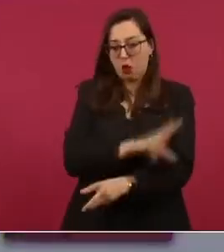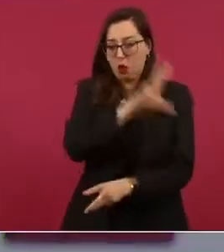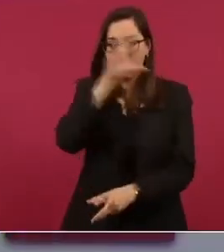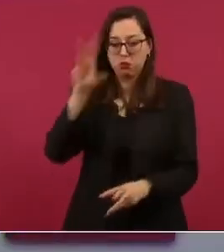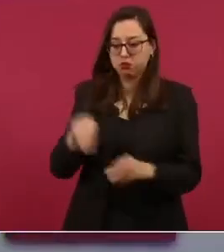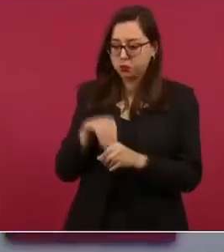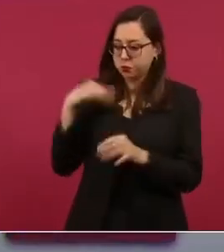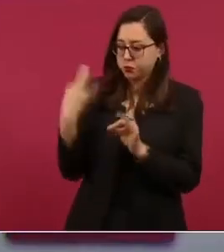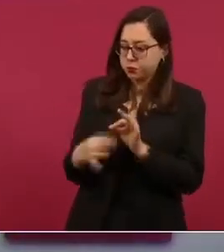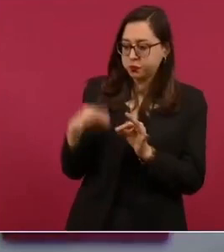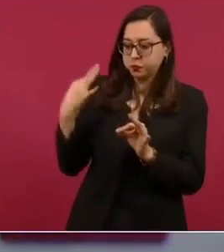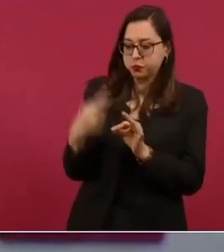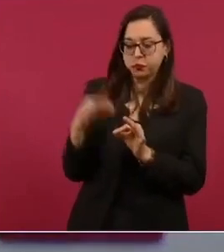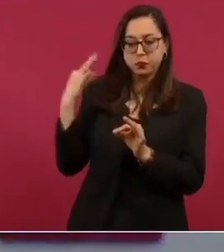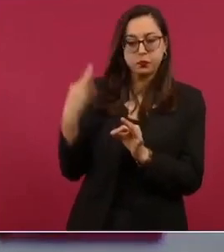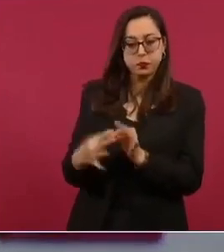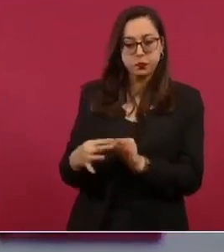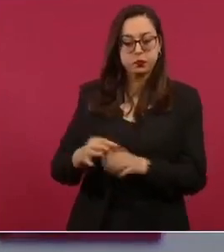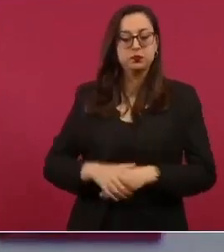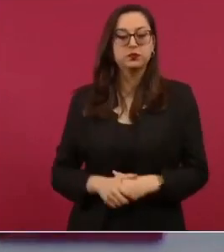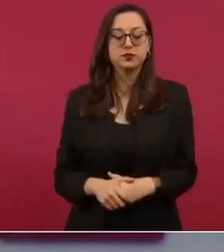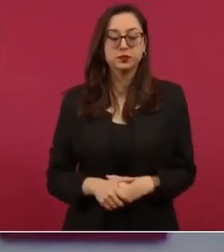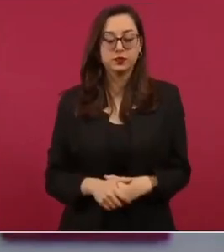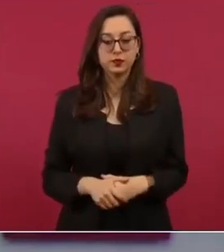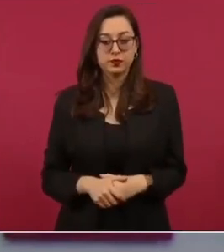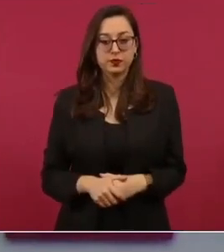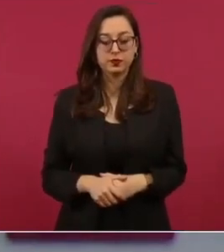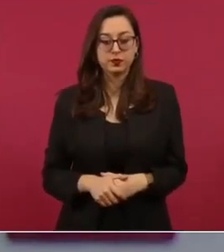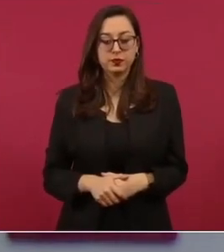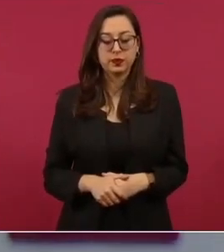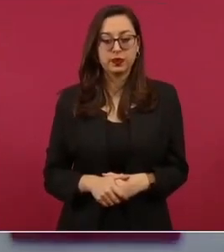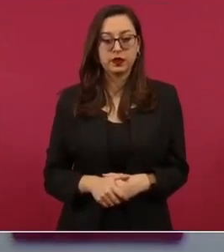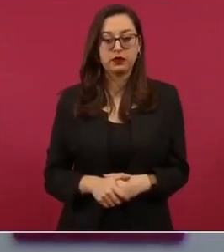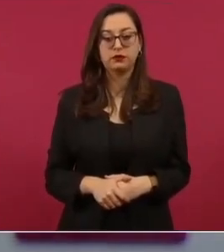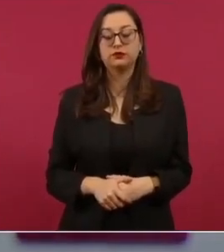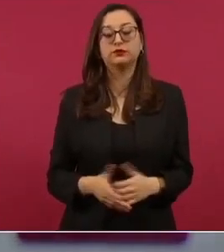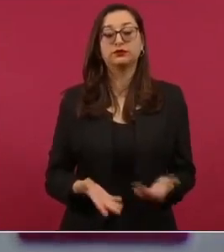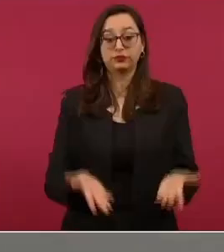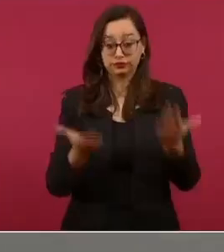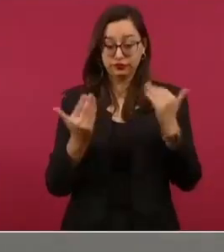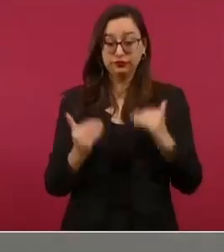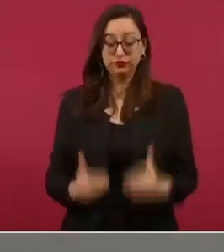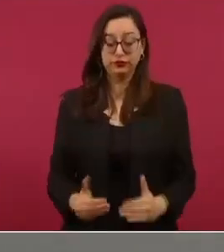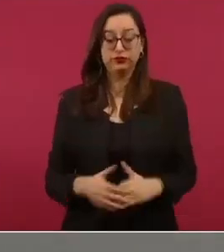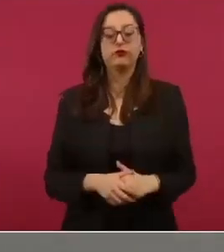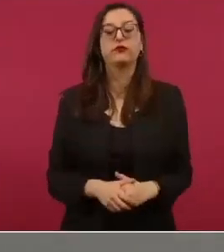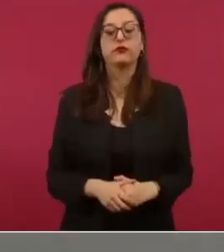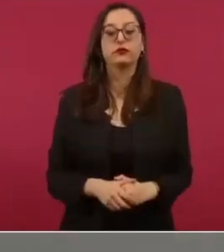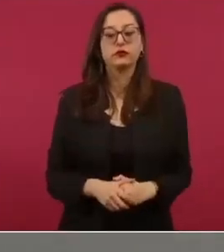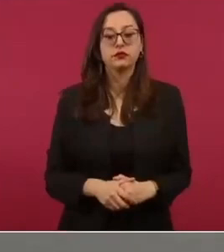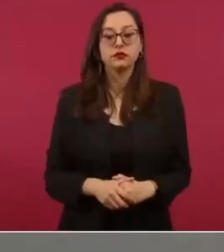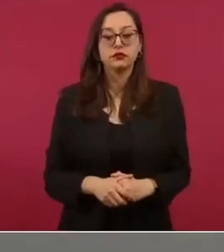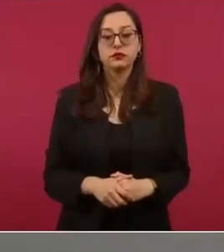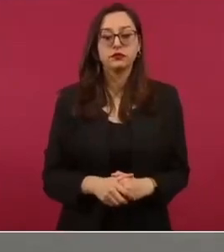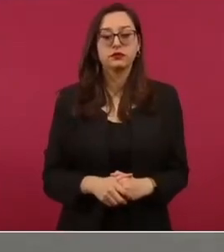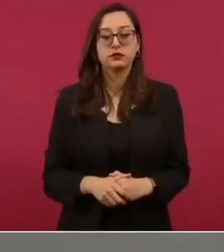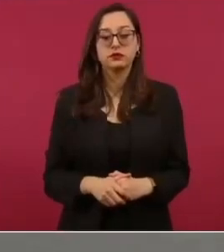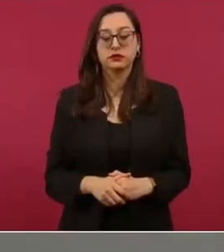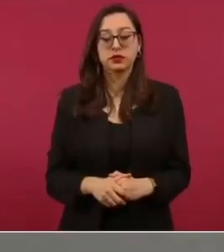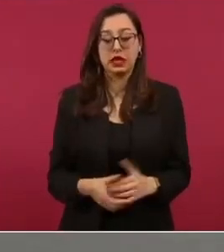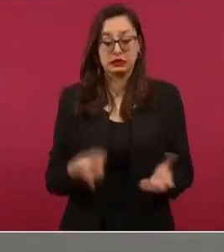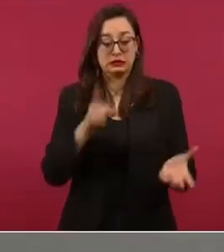se han terminado y están en proceso nuevos